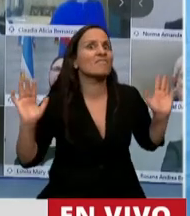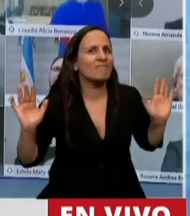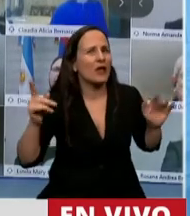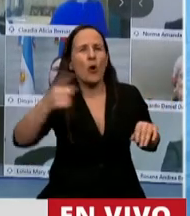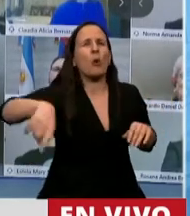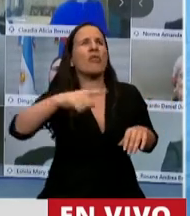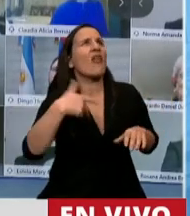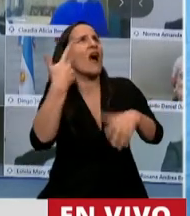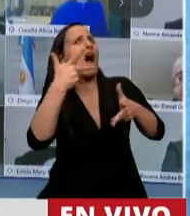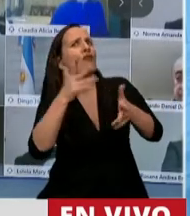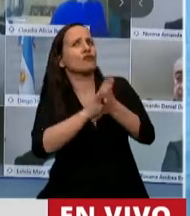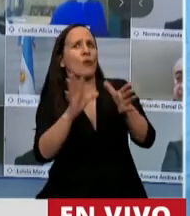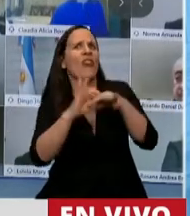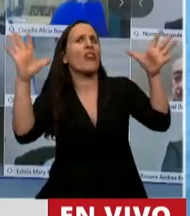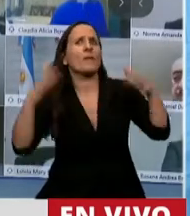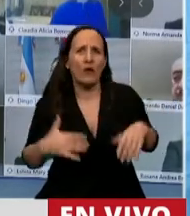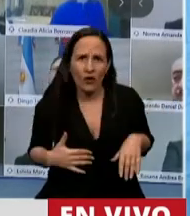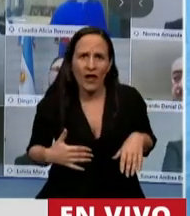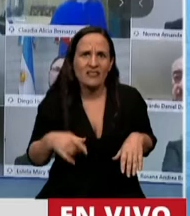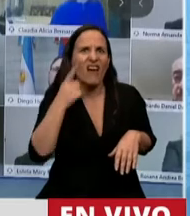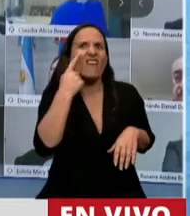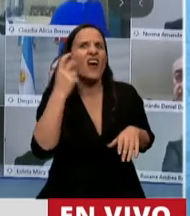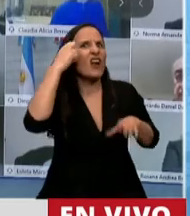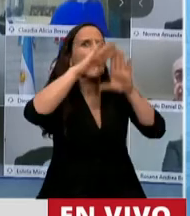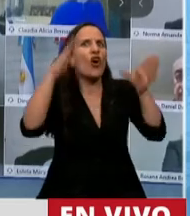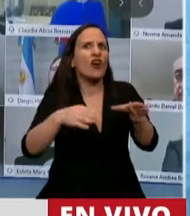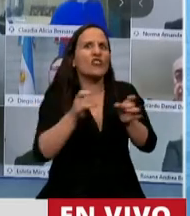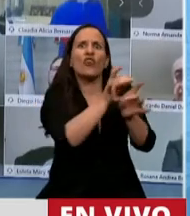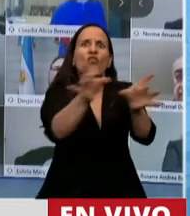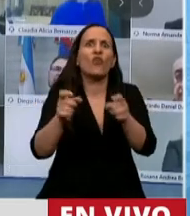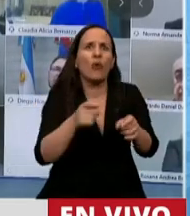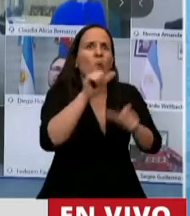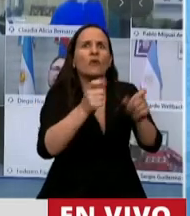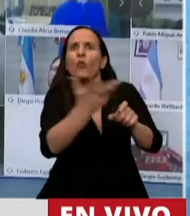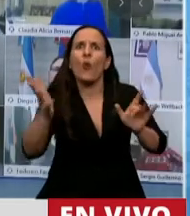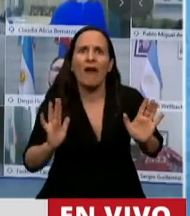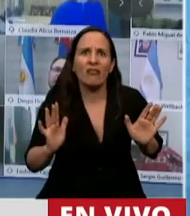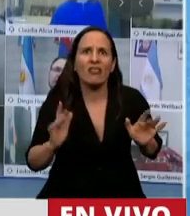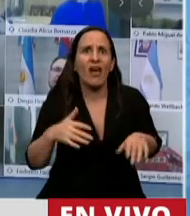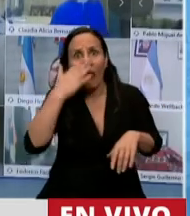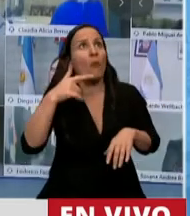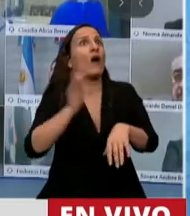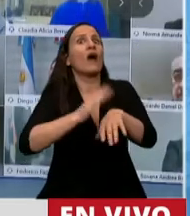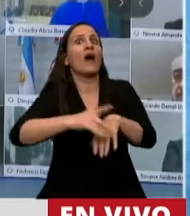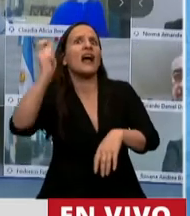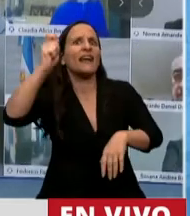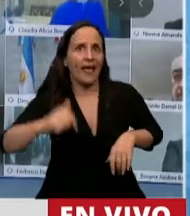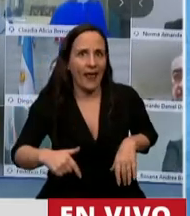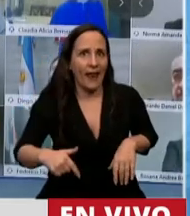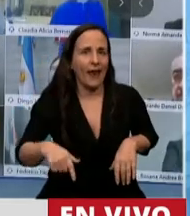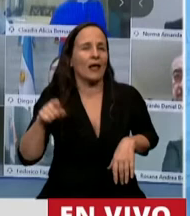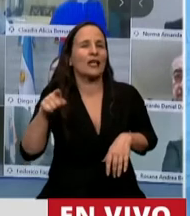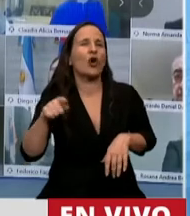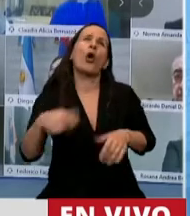defienden la democracia, cuántos contagiados van a tener adentro del Congreso y quién se va a ser responsable de lo que están proponiendo. Porque eso es seriedad.